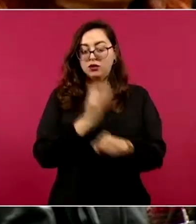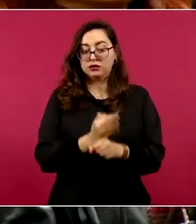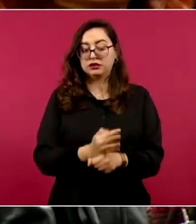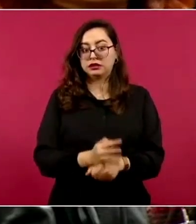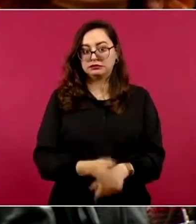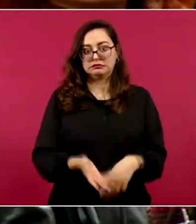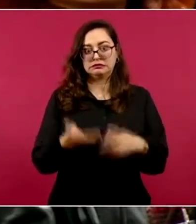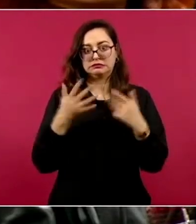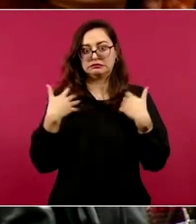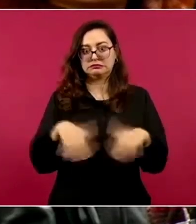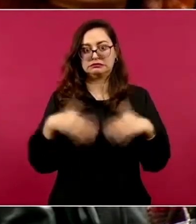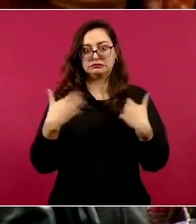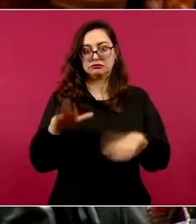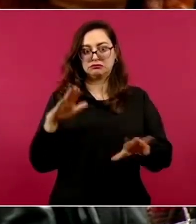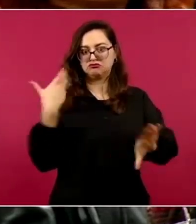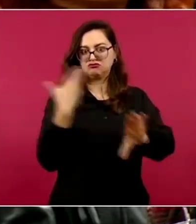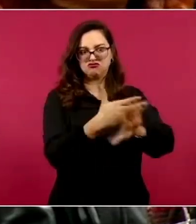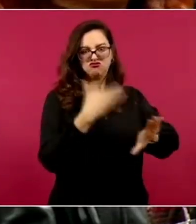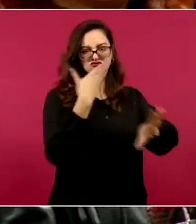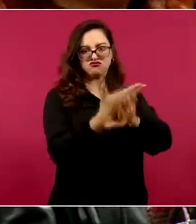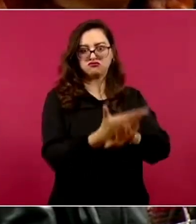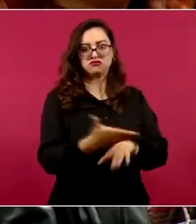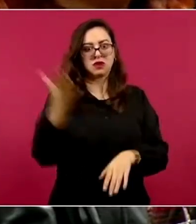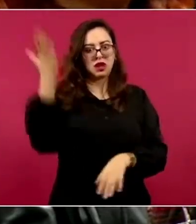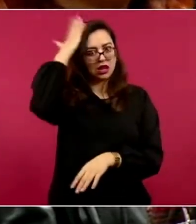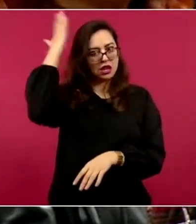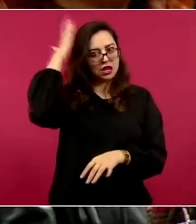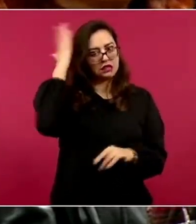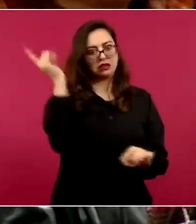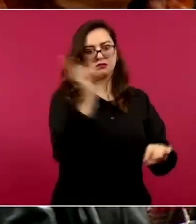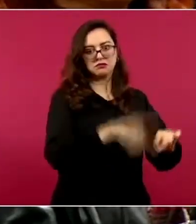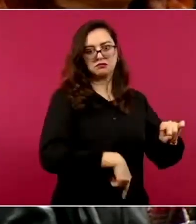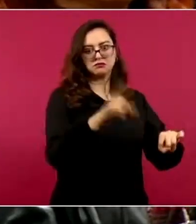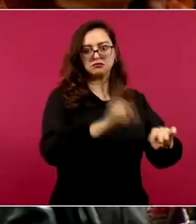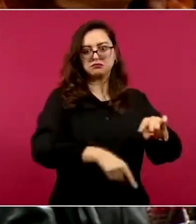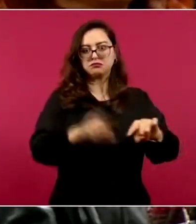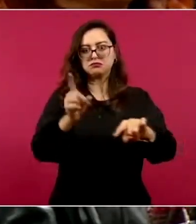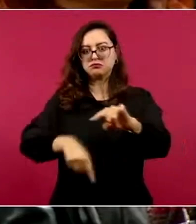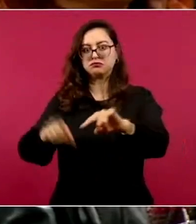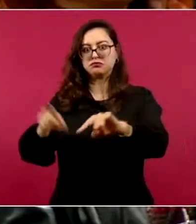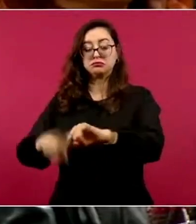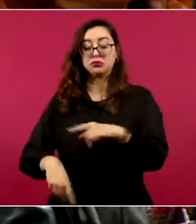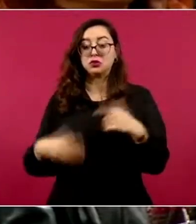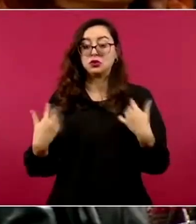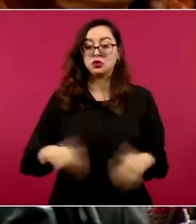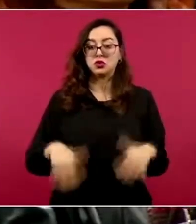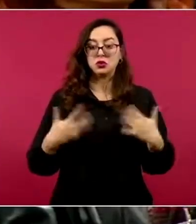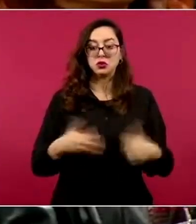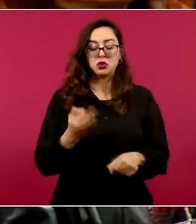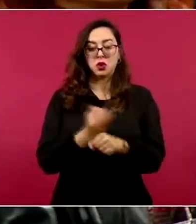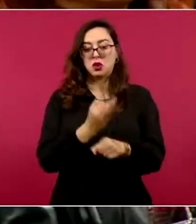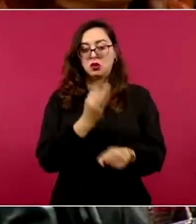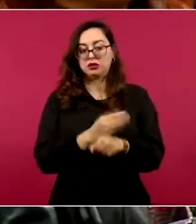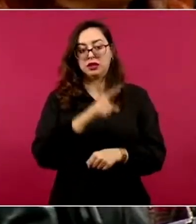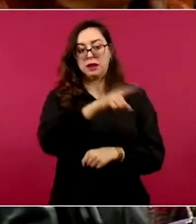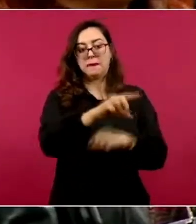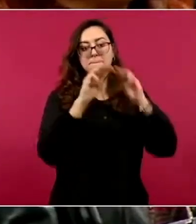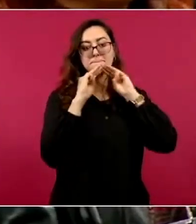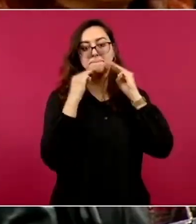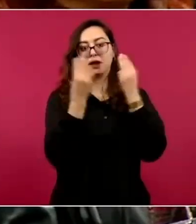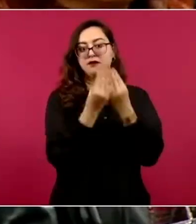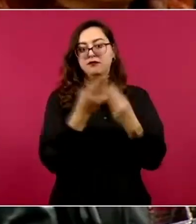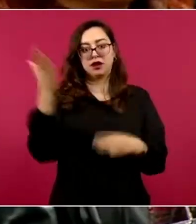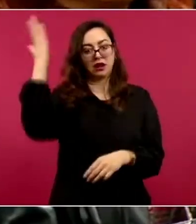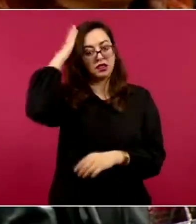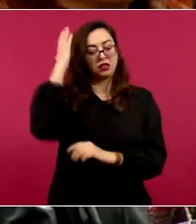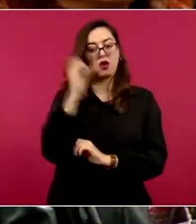recientes que han dado contra la delincuencia organizada. Usted mismo ayer lo describía, fue un golpe contundente contra este cárter, la detención de Ovidio, pero ya